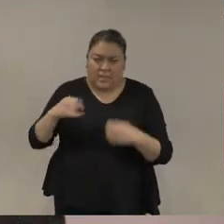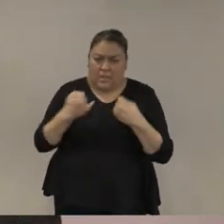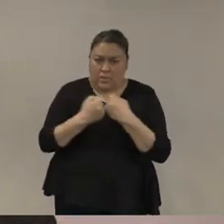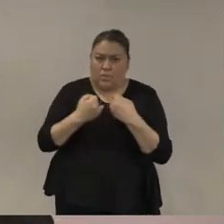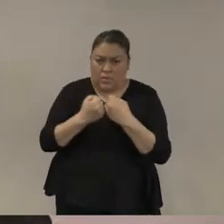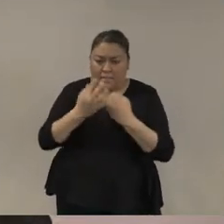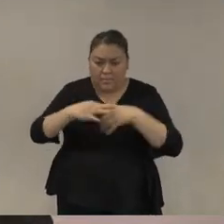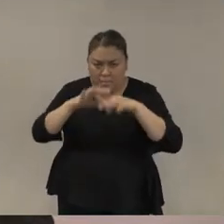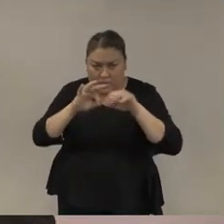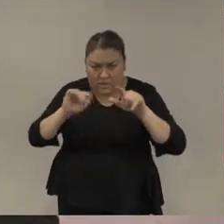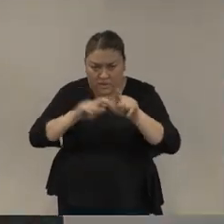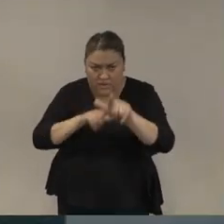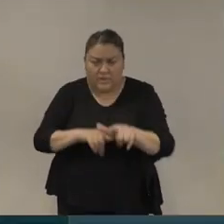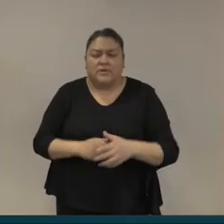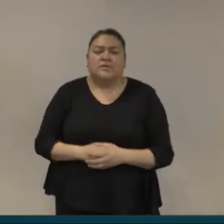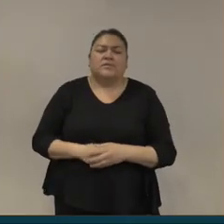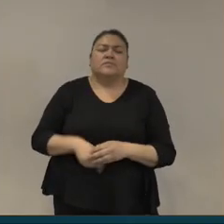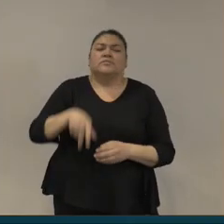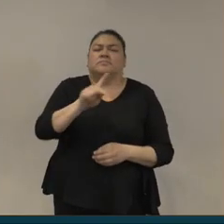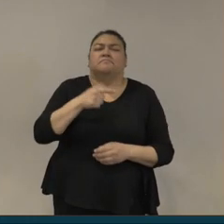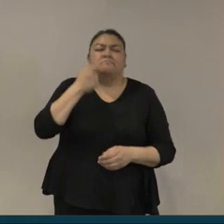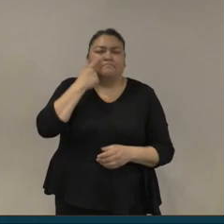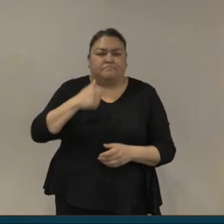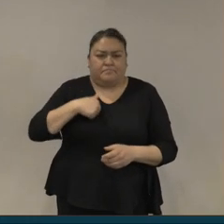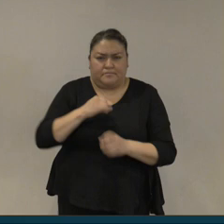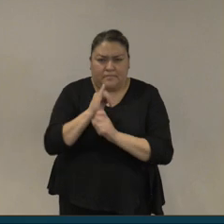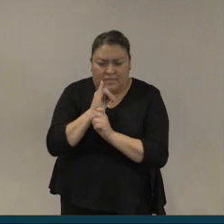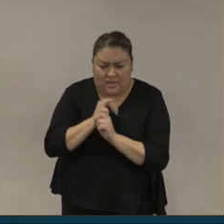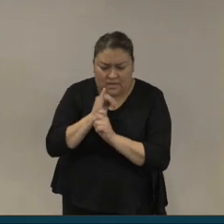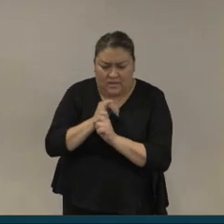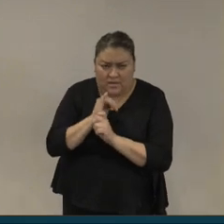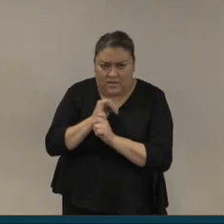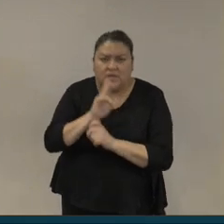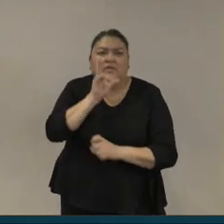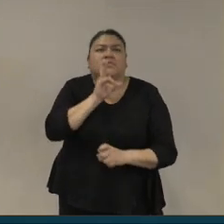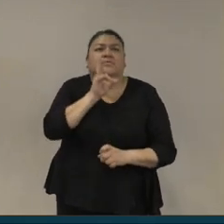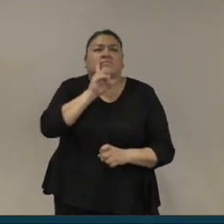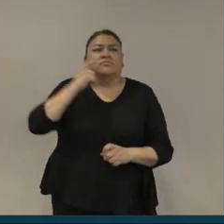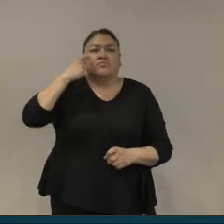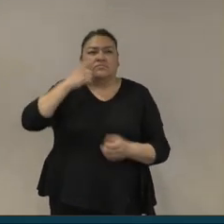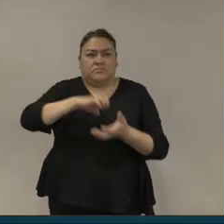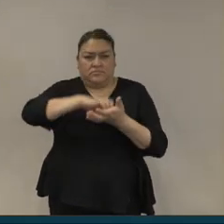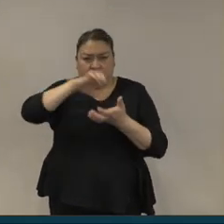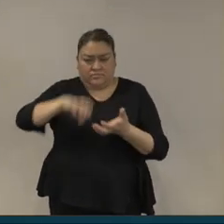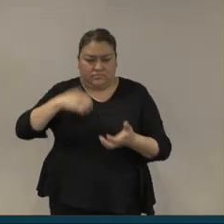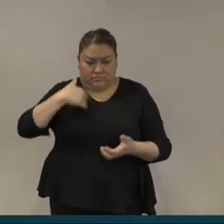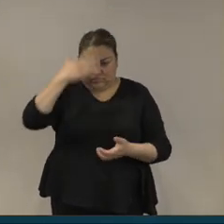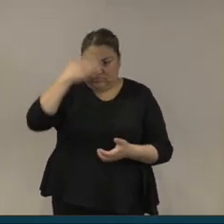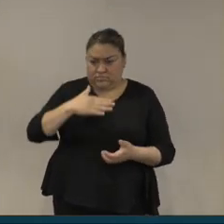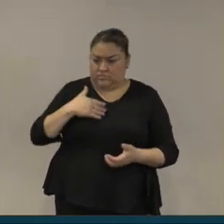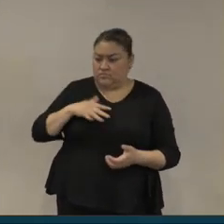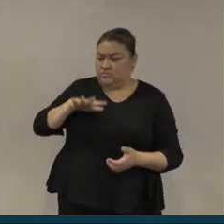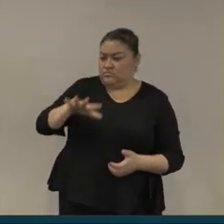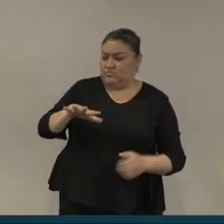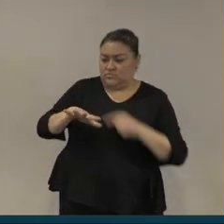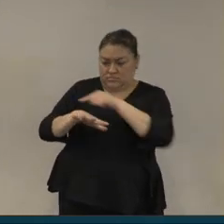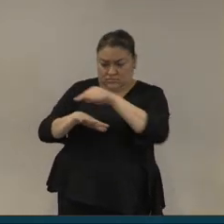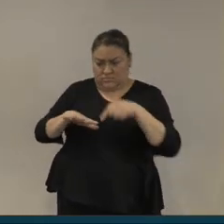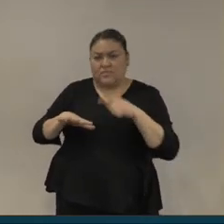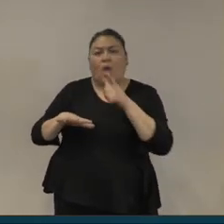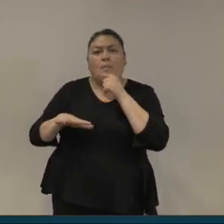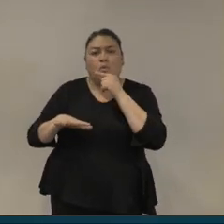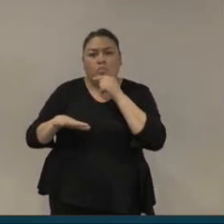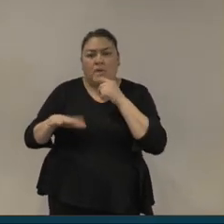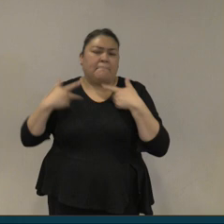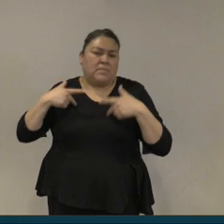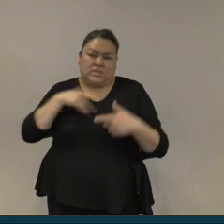Entonces, ¿cuáles son las evidencias respecto a la interacción entre autoridades civiles y militares? Vemos